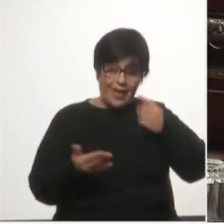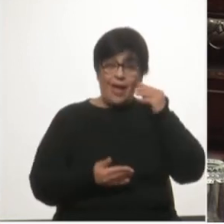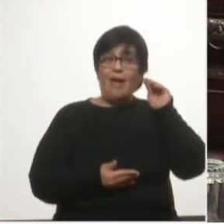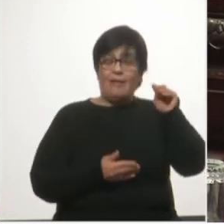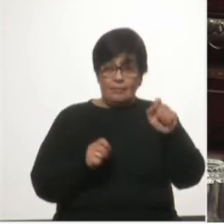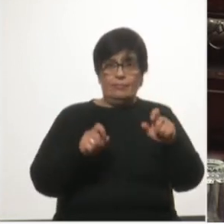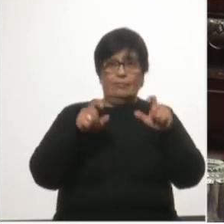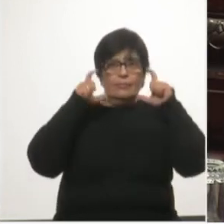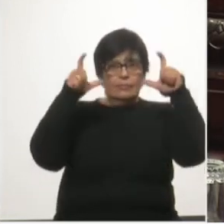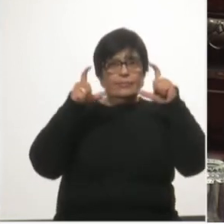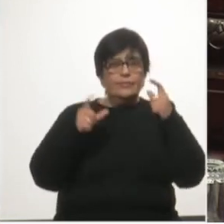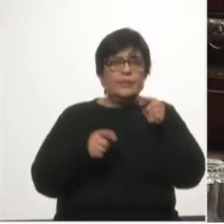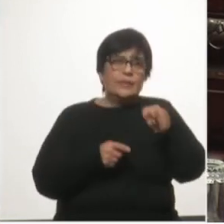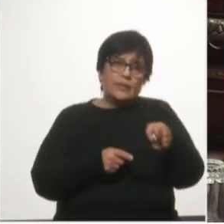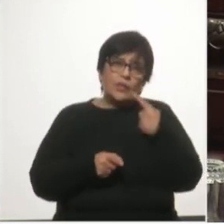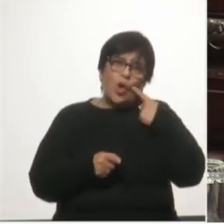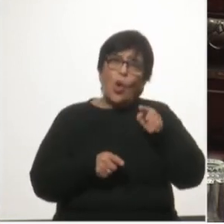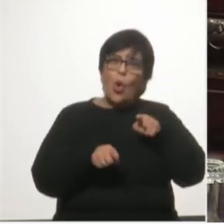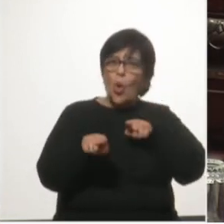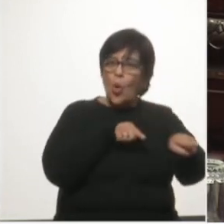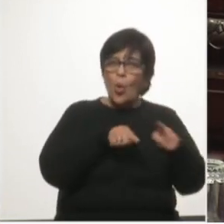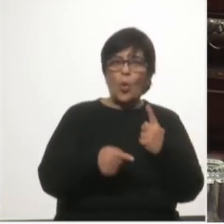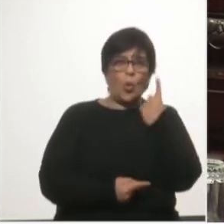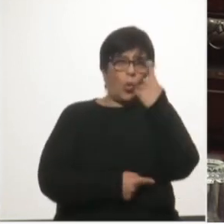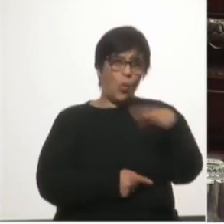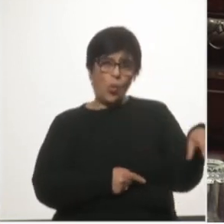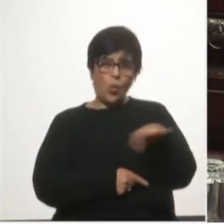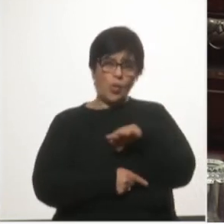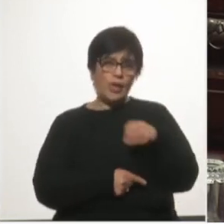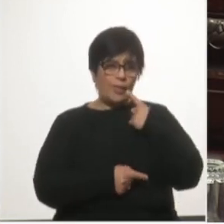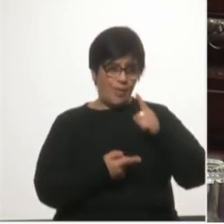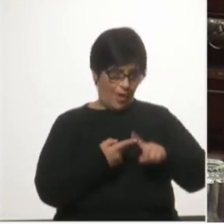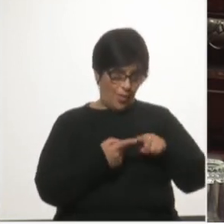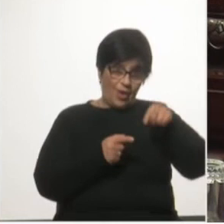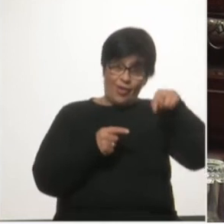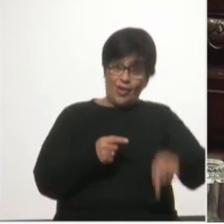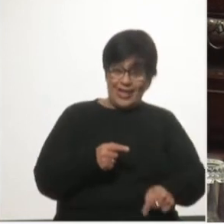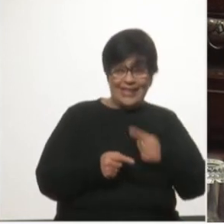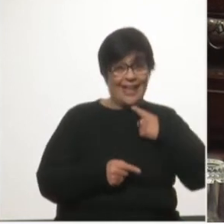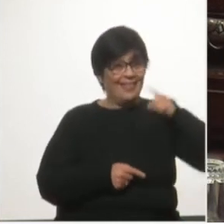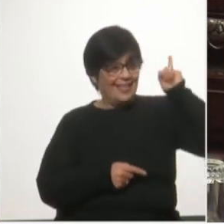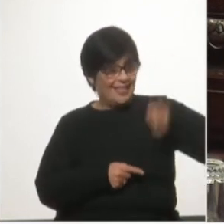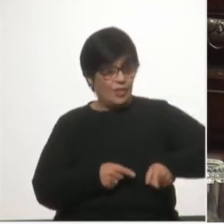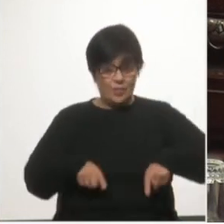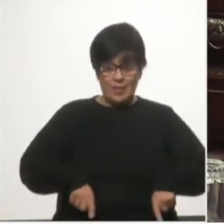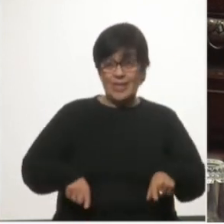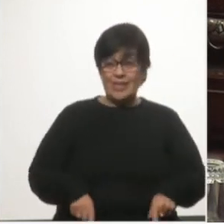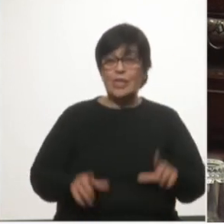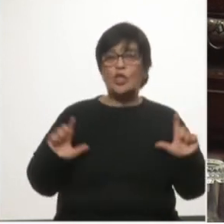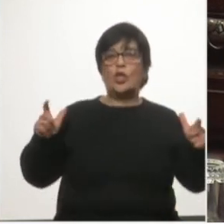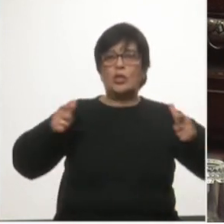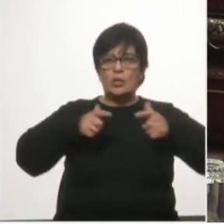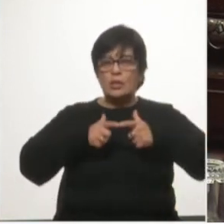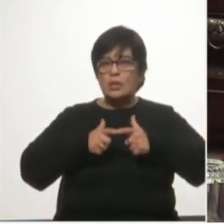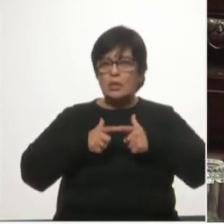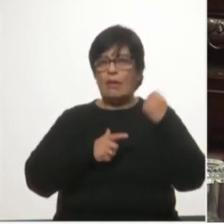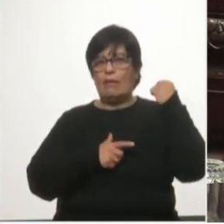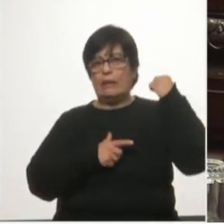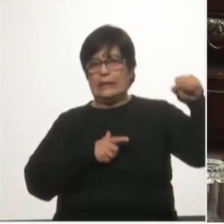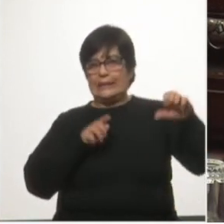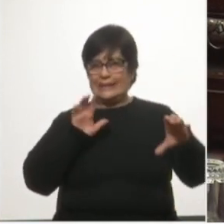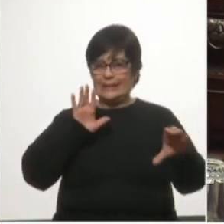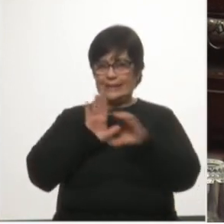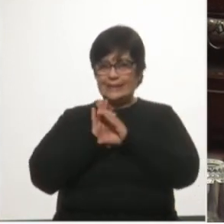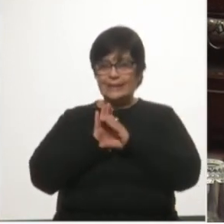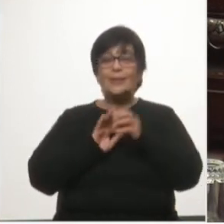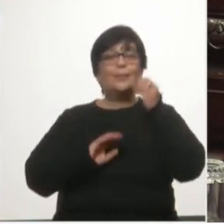que crear un monopolio privado por la vía de este acuerdo y la resolución del consejo de ministros era inconstitucional